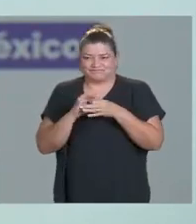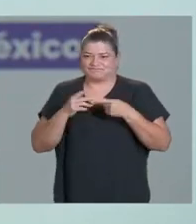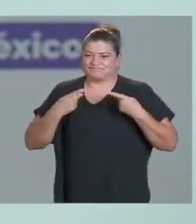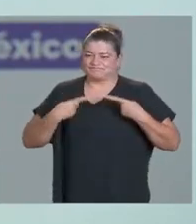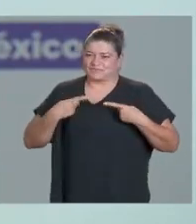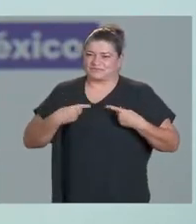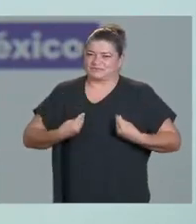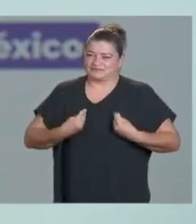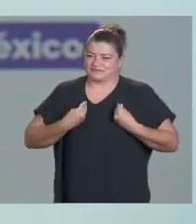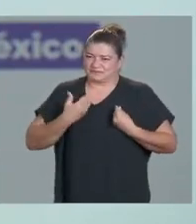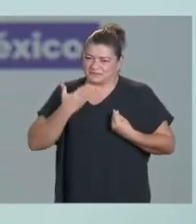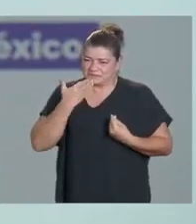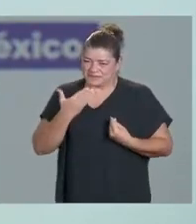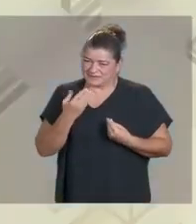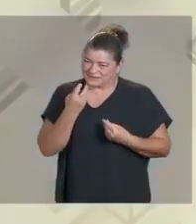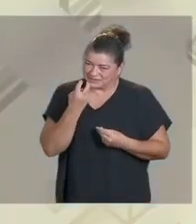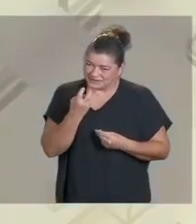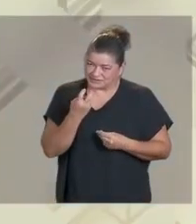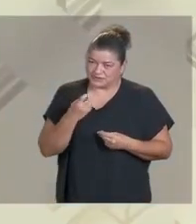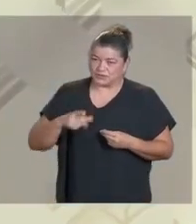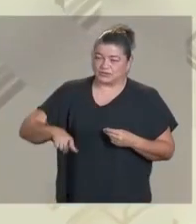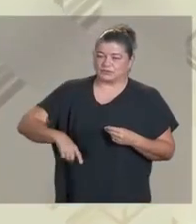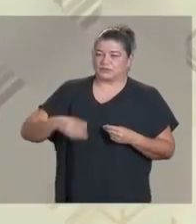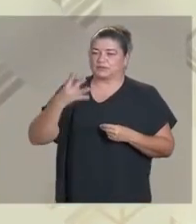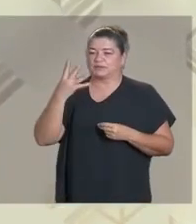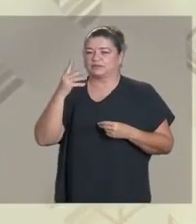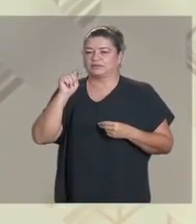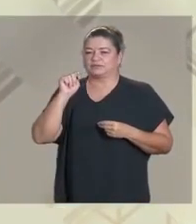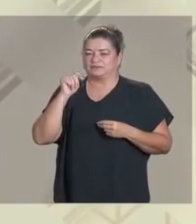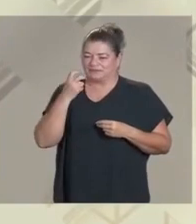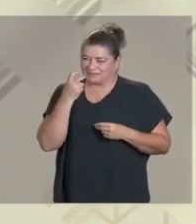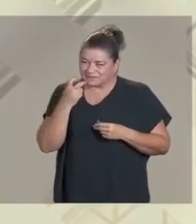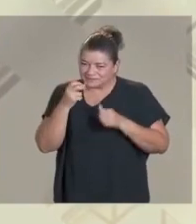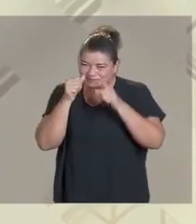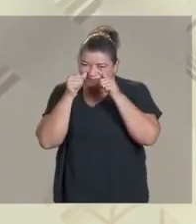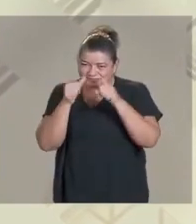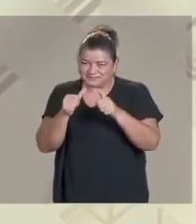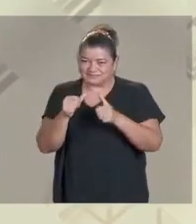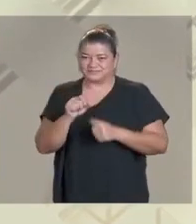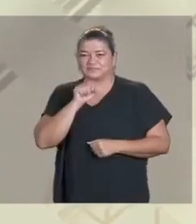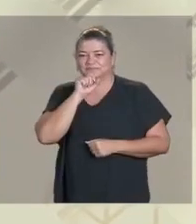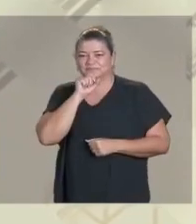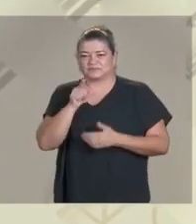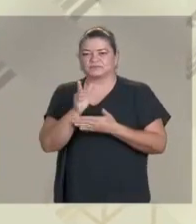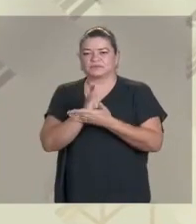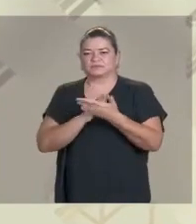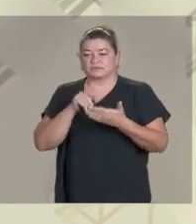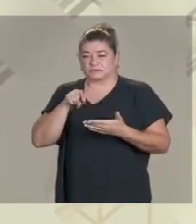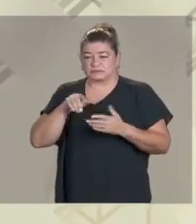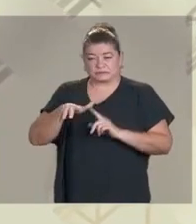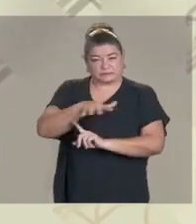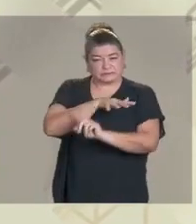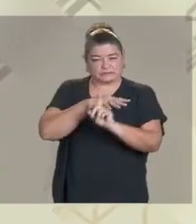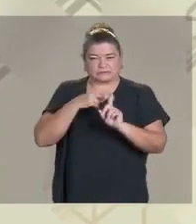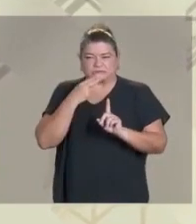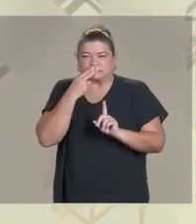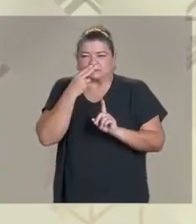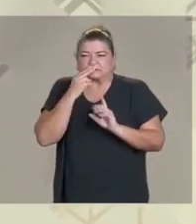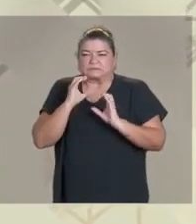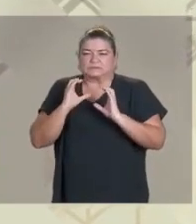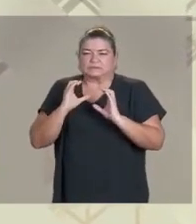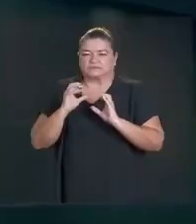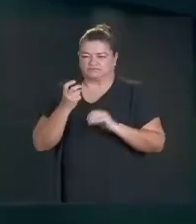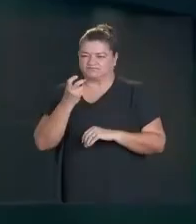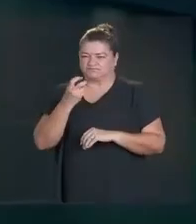donde ha impactado la Cuarta Transformación. Y al mismo tiempo, el equilibrio ecológico. Ese es el proyecto del segundo